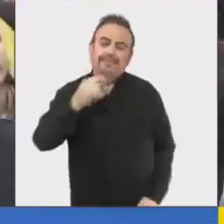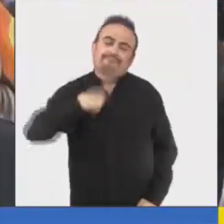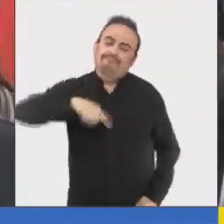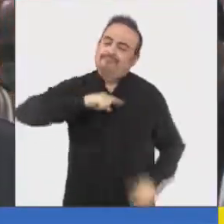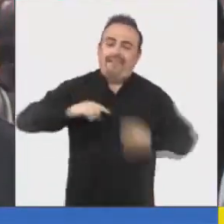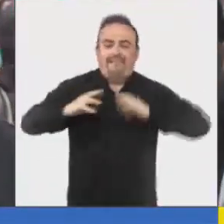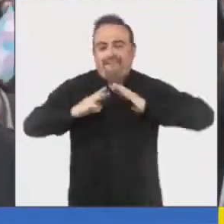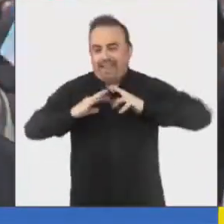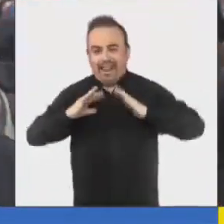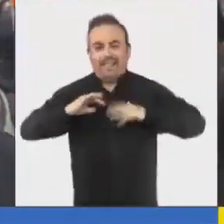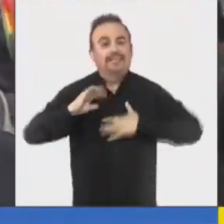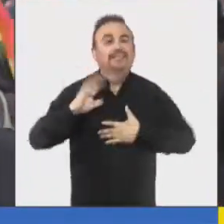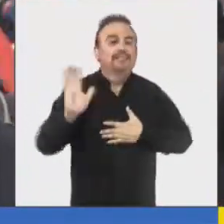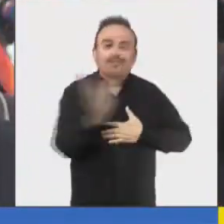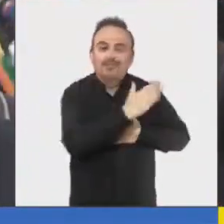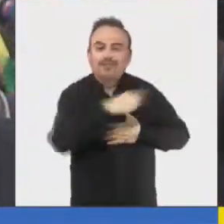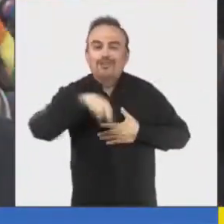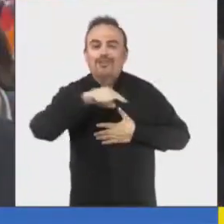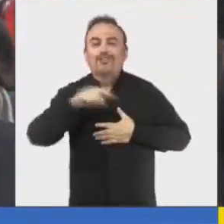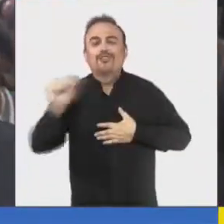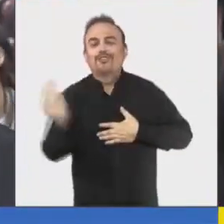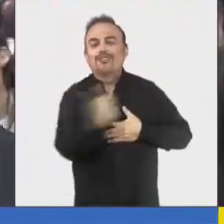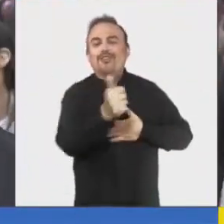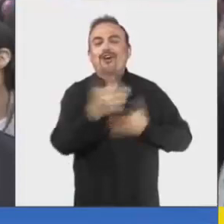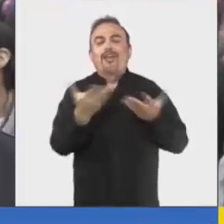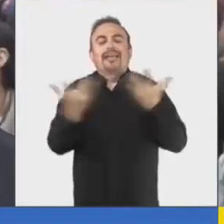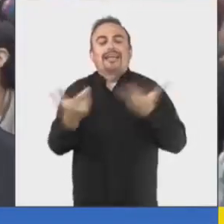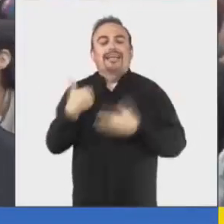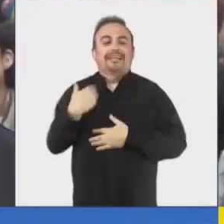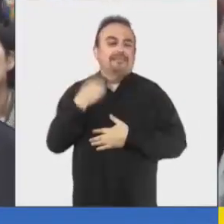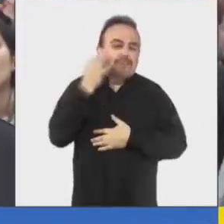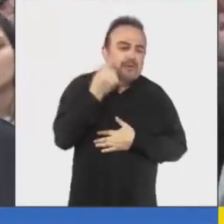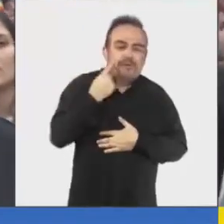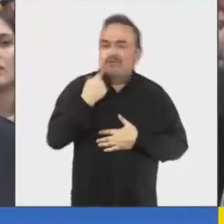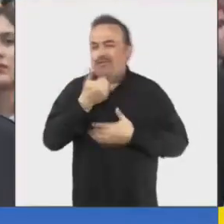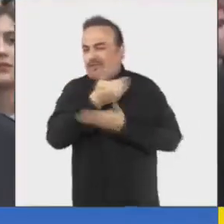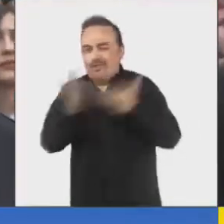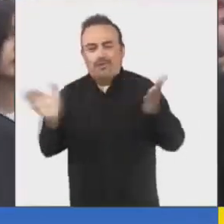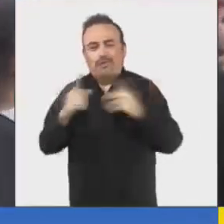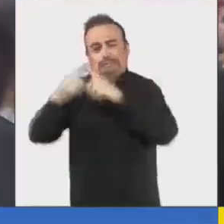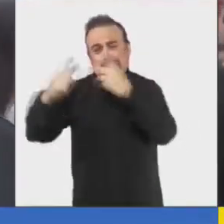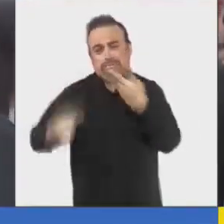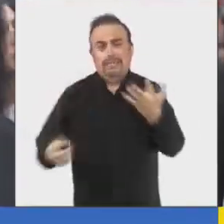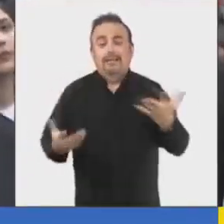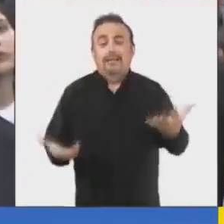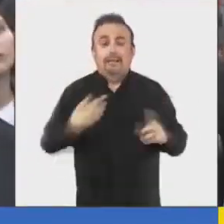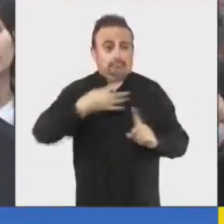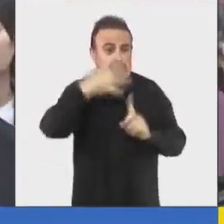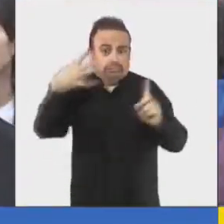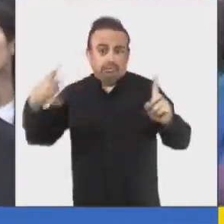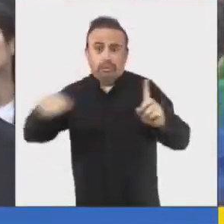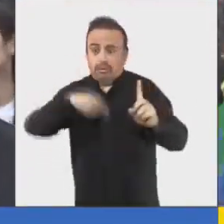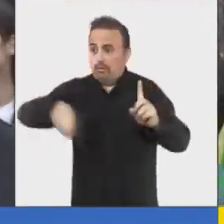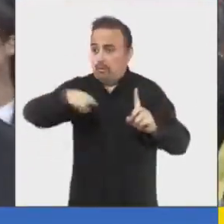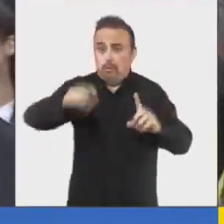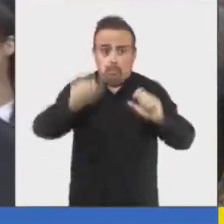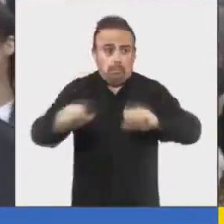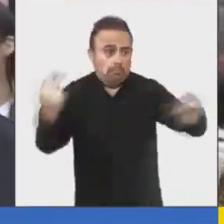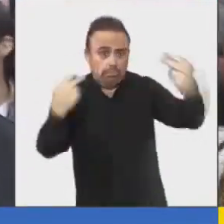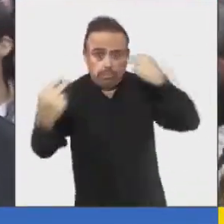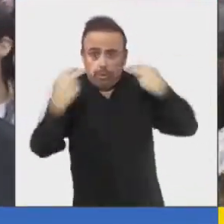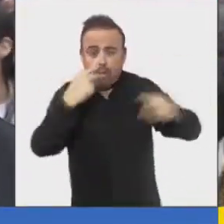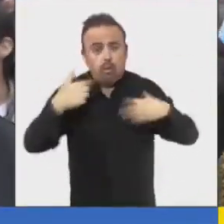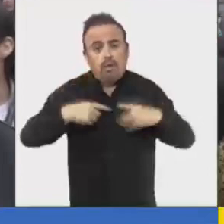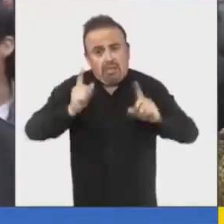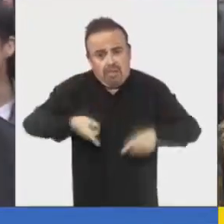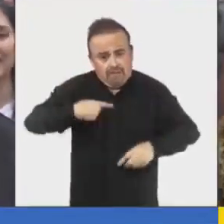felices, todos, todas y todes, celebrando con esta gran diversidad, donde la mayoría de las personas pueden ver, cierto, que todos debemos